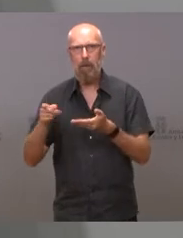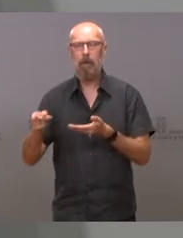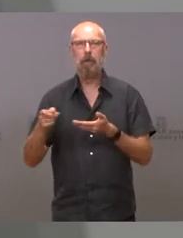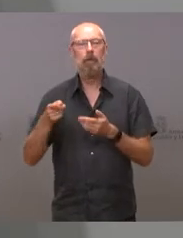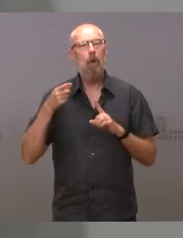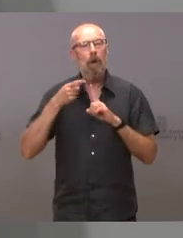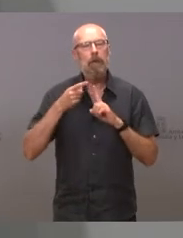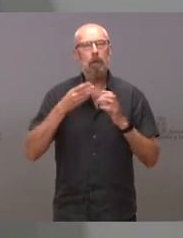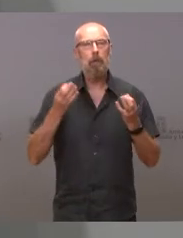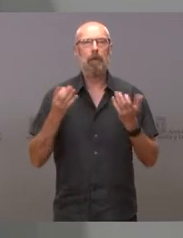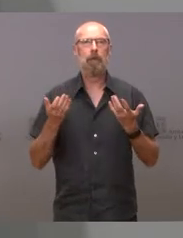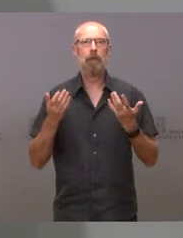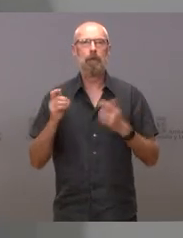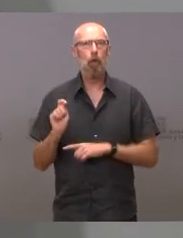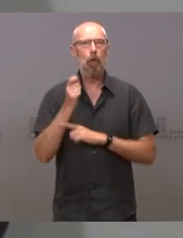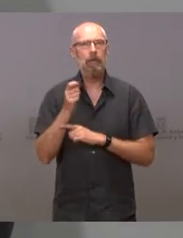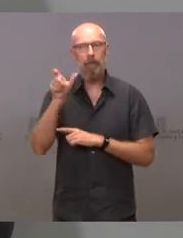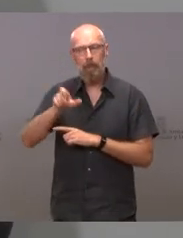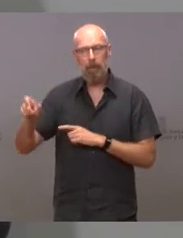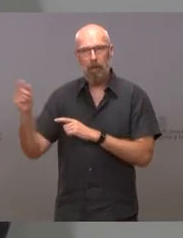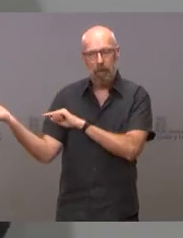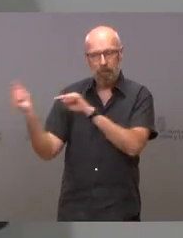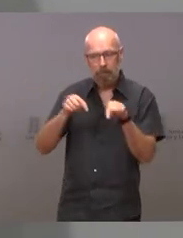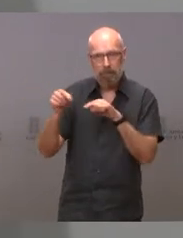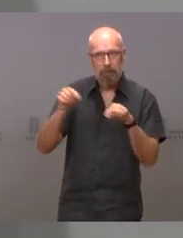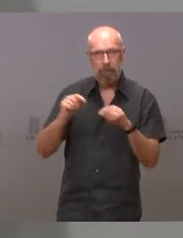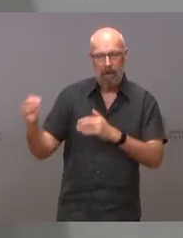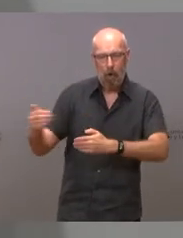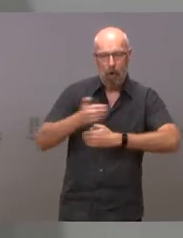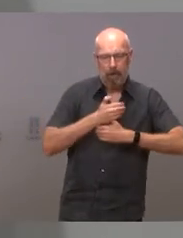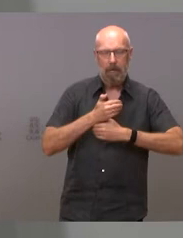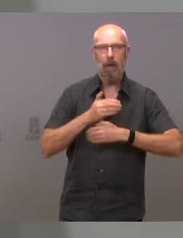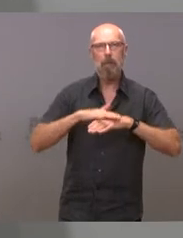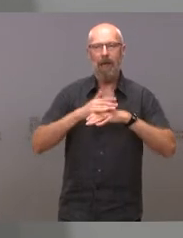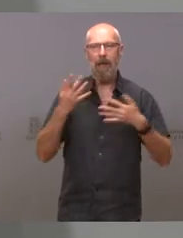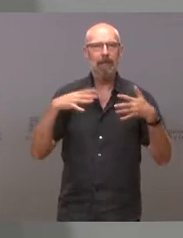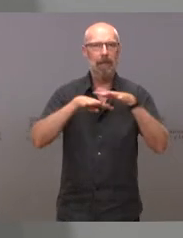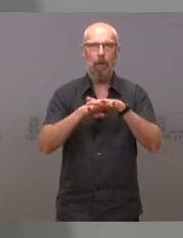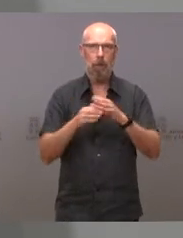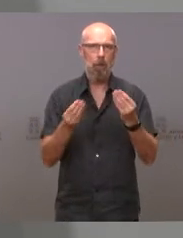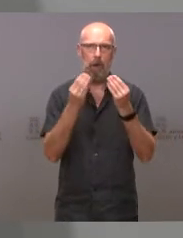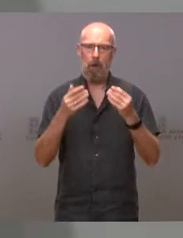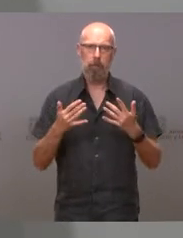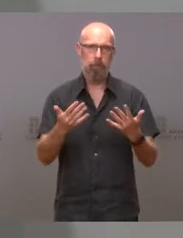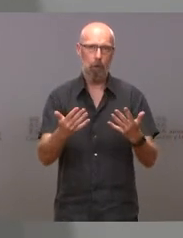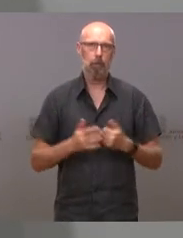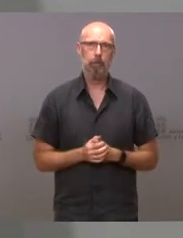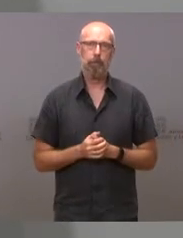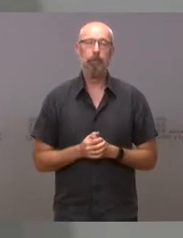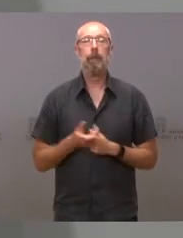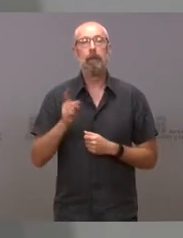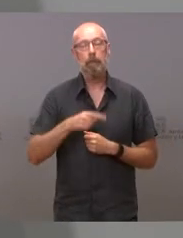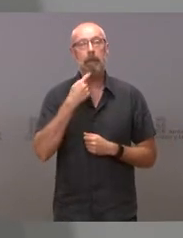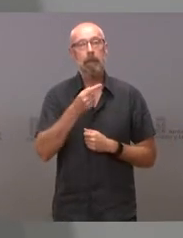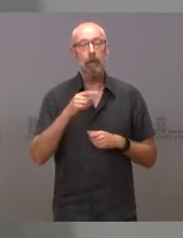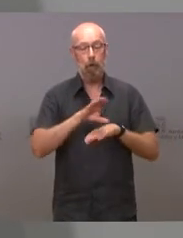conseguir su integración a la mayor brevedad posible. En primer lugar, hay que decirles que la Consejería de